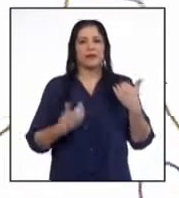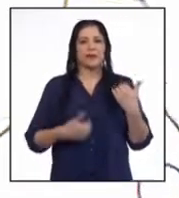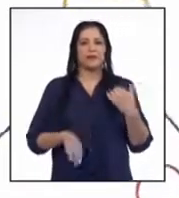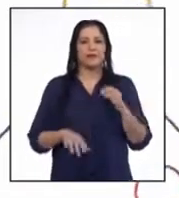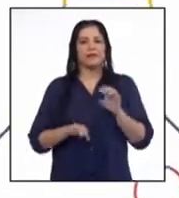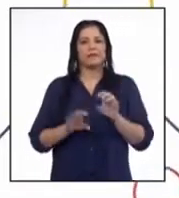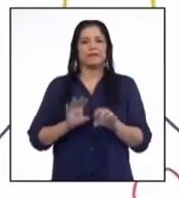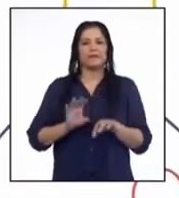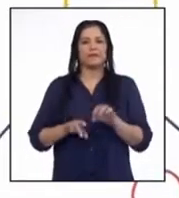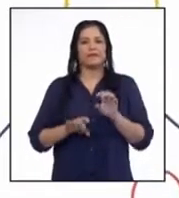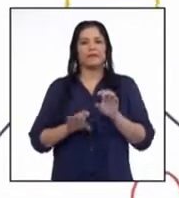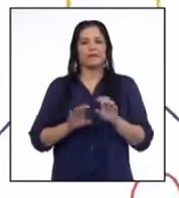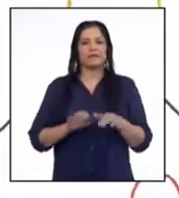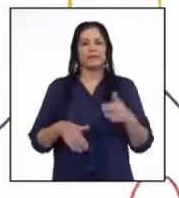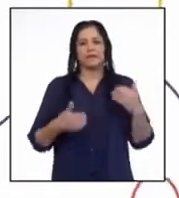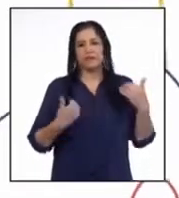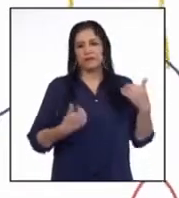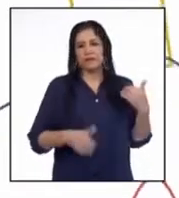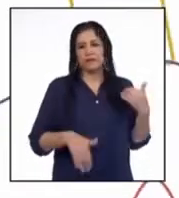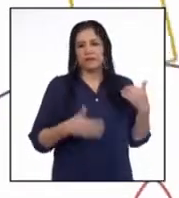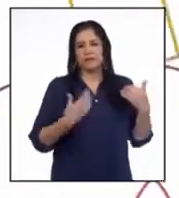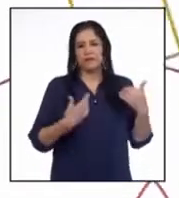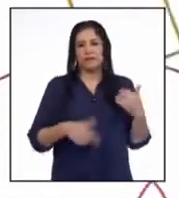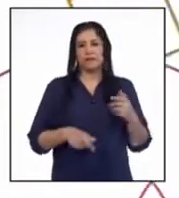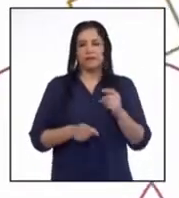Recorté